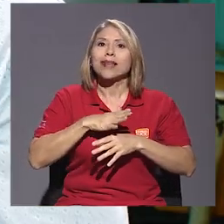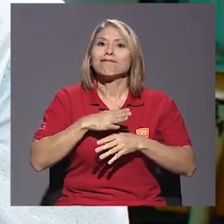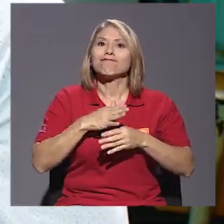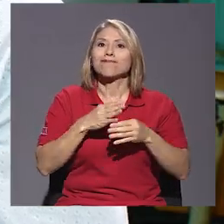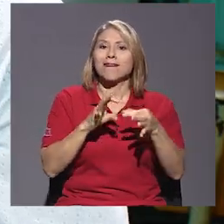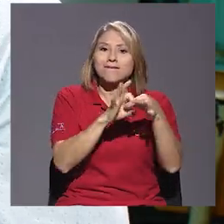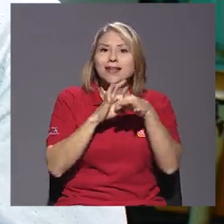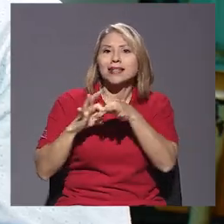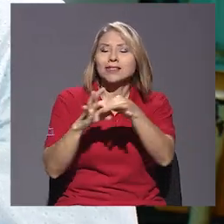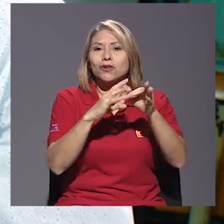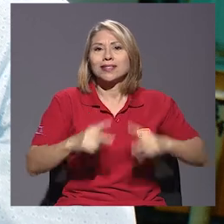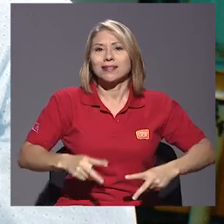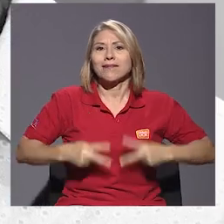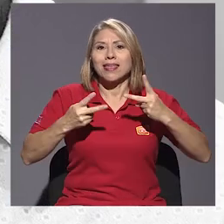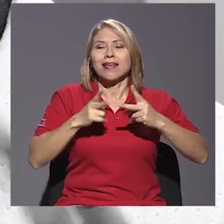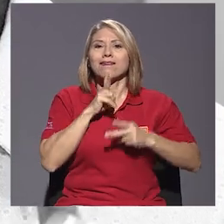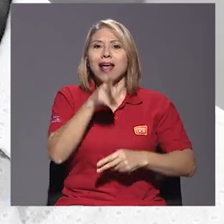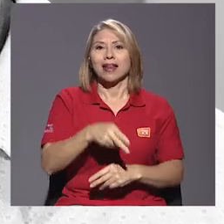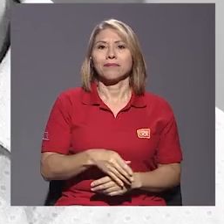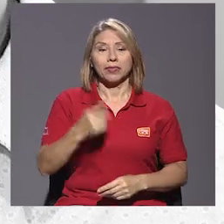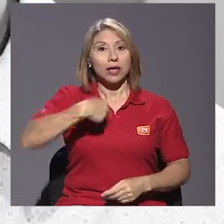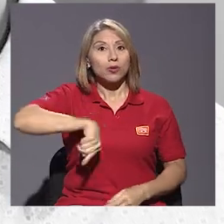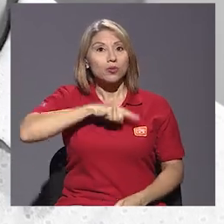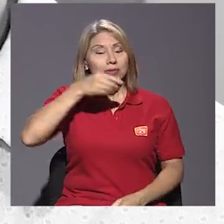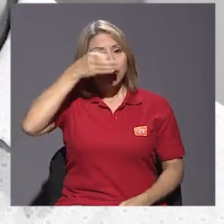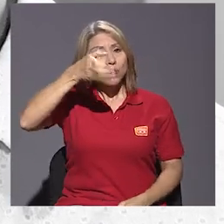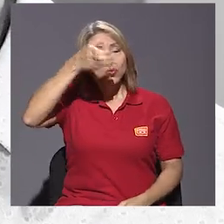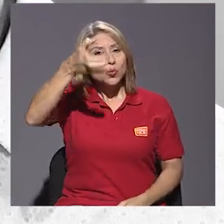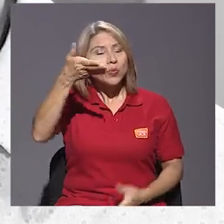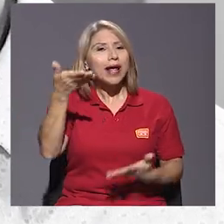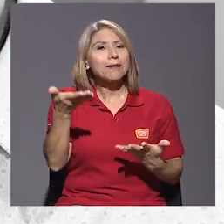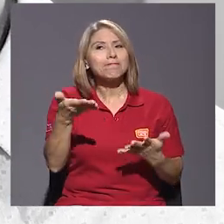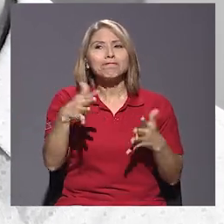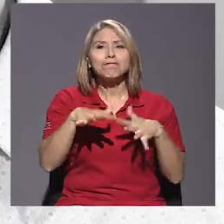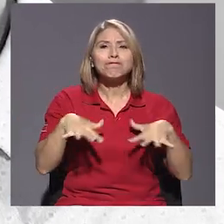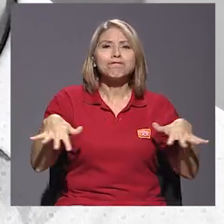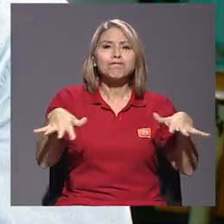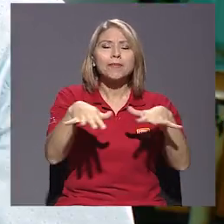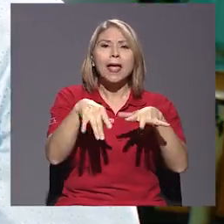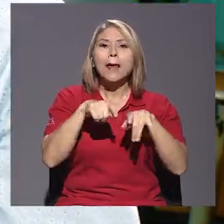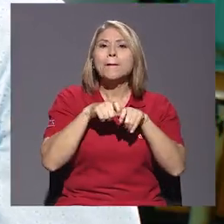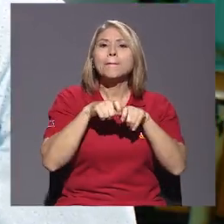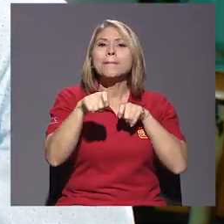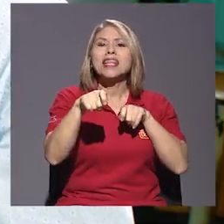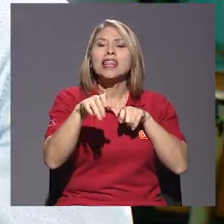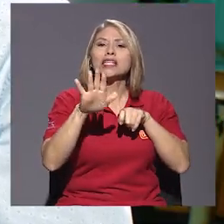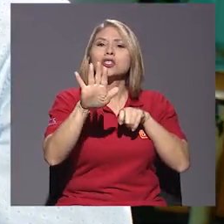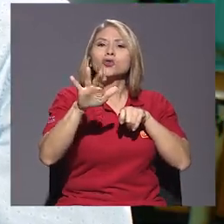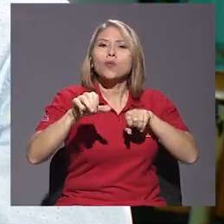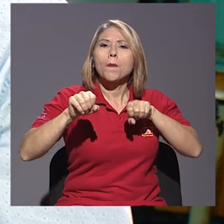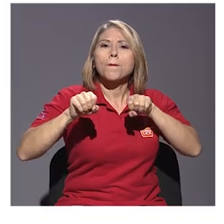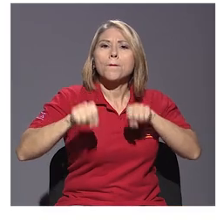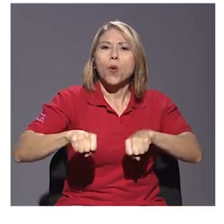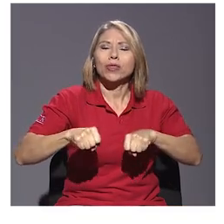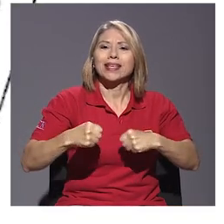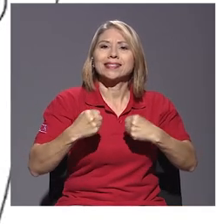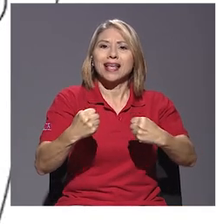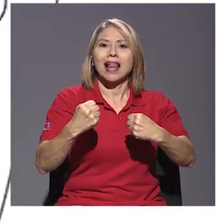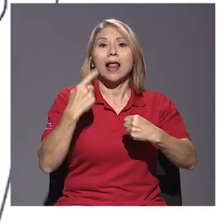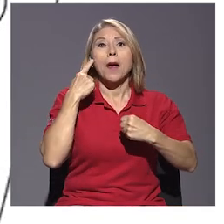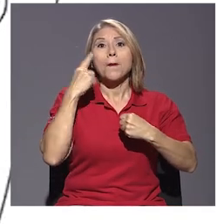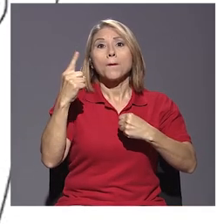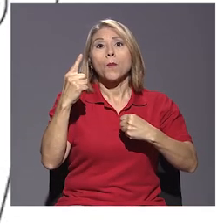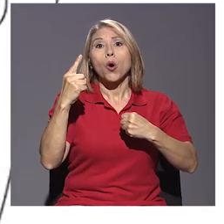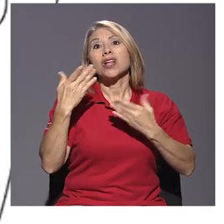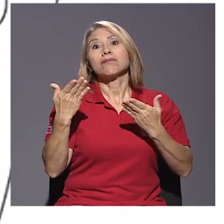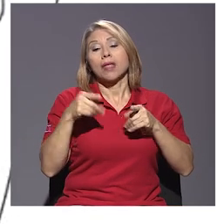real. En nuestra cultura, miden su potencial por el